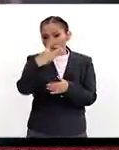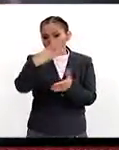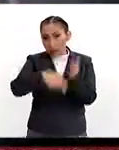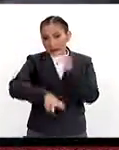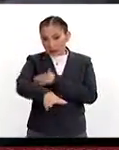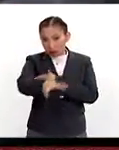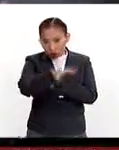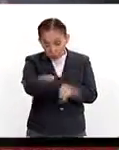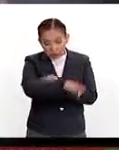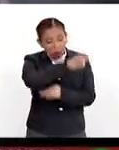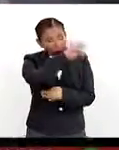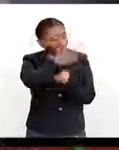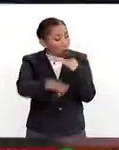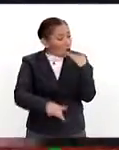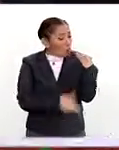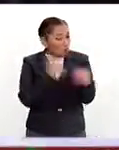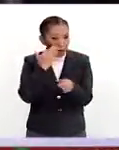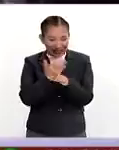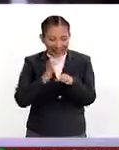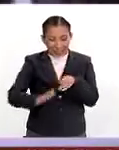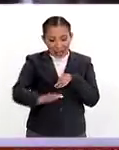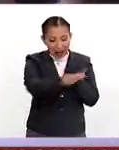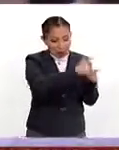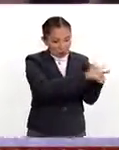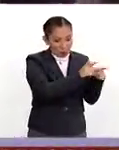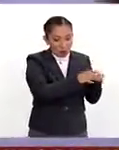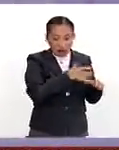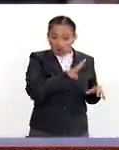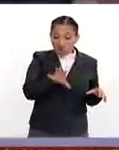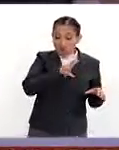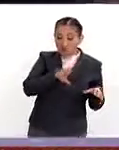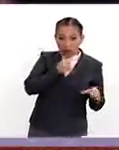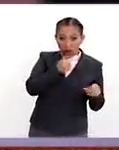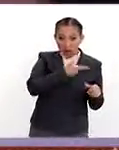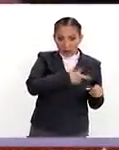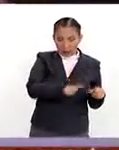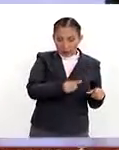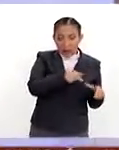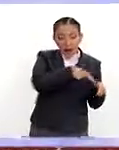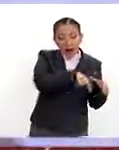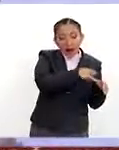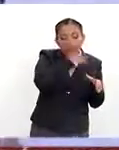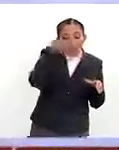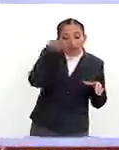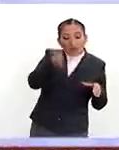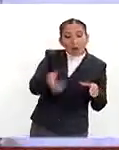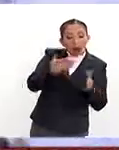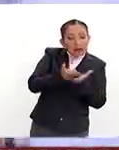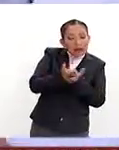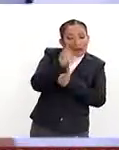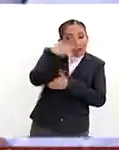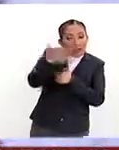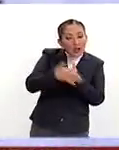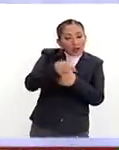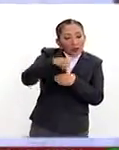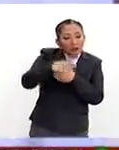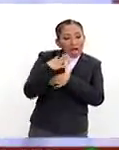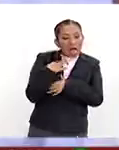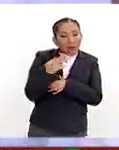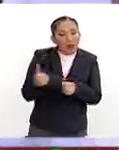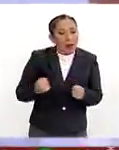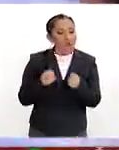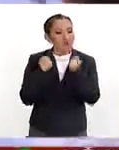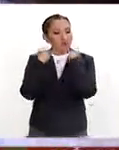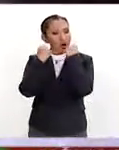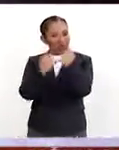y todo lo que está haciendo este sector radical va muy dirigido hacia su estrategia electoral para recuperar